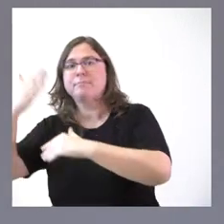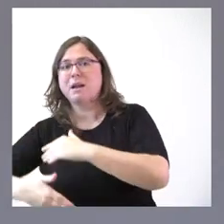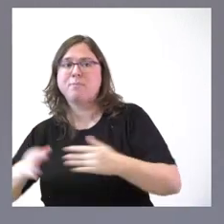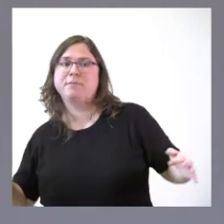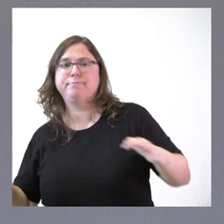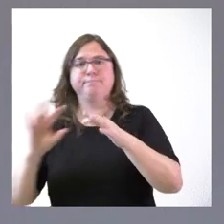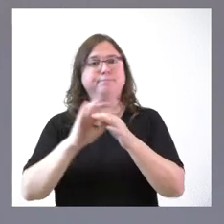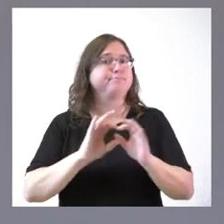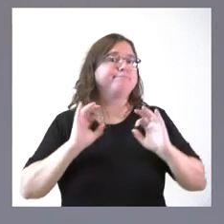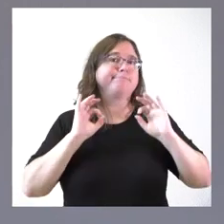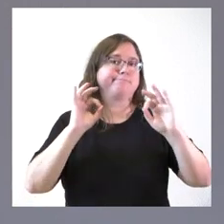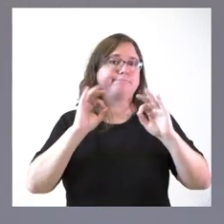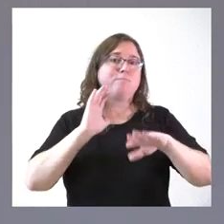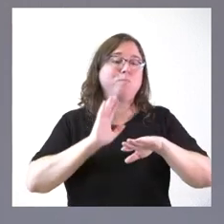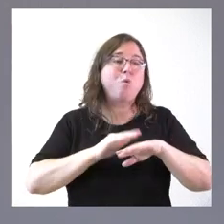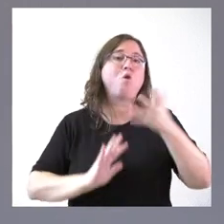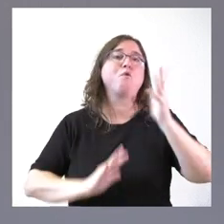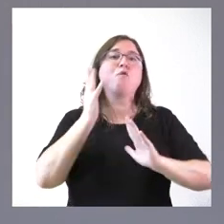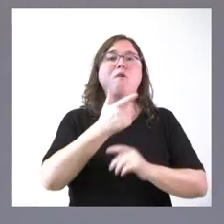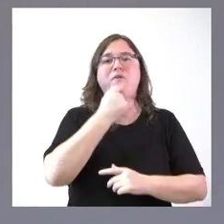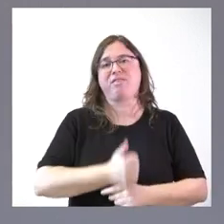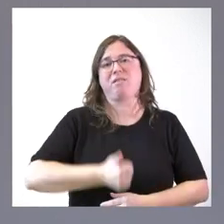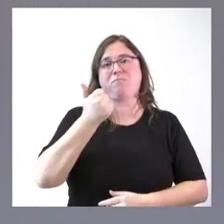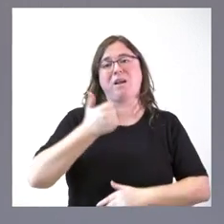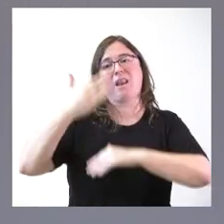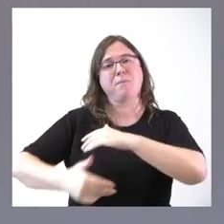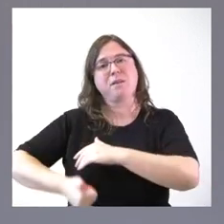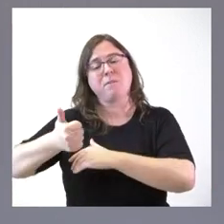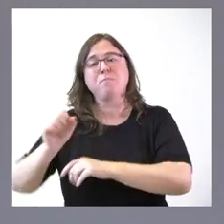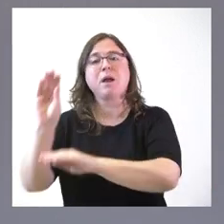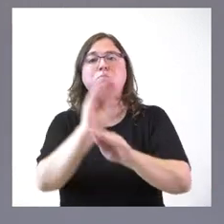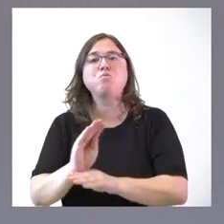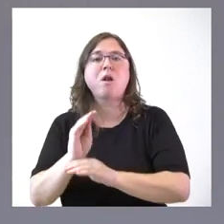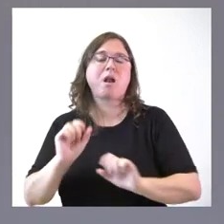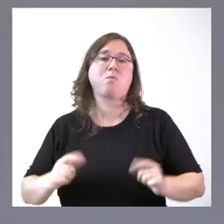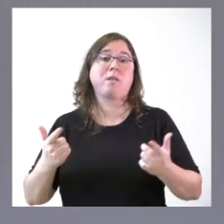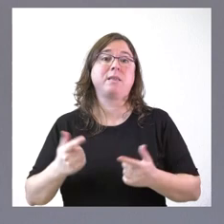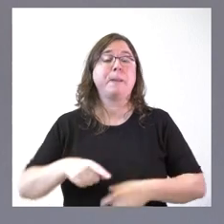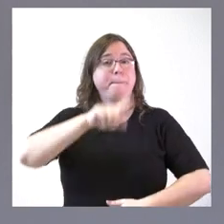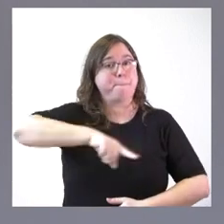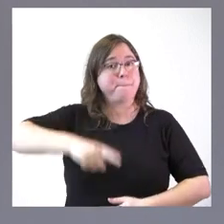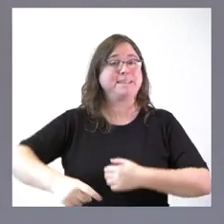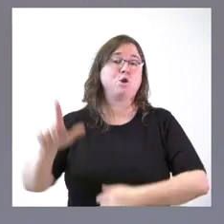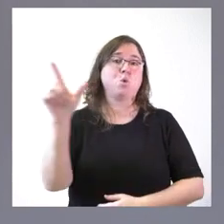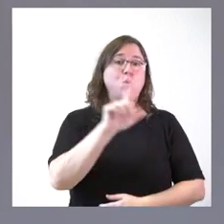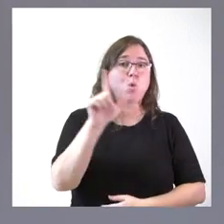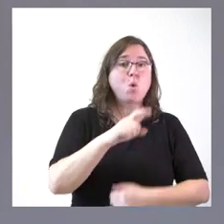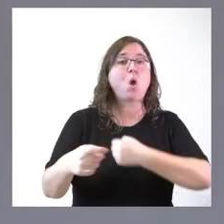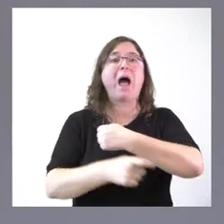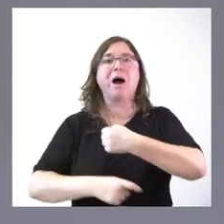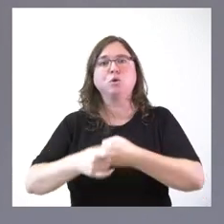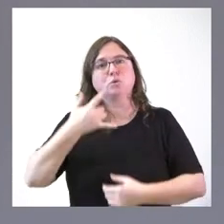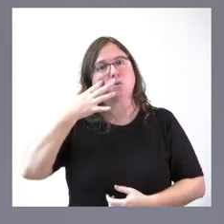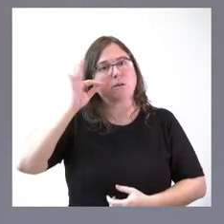limitaciones que se derivan de este riesgo por razones de protección a la naturaleza. En los meses de agosto y de julio estos riesgos son mayores